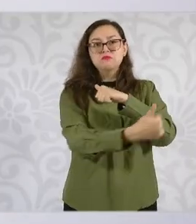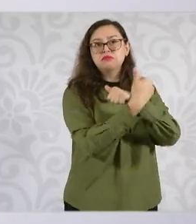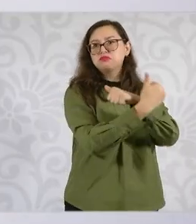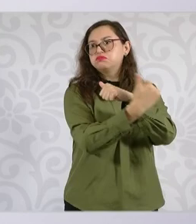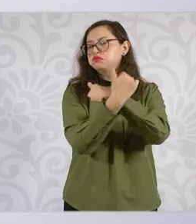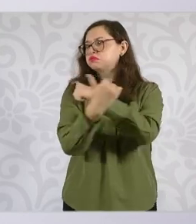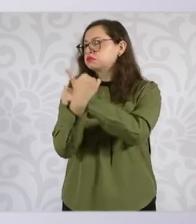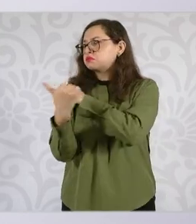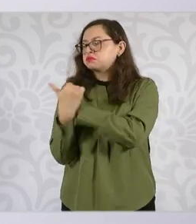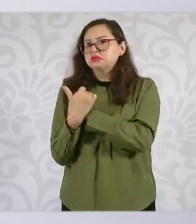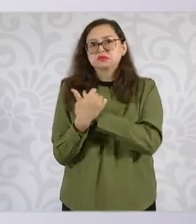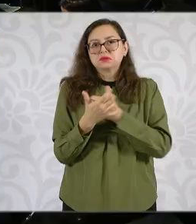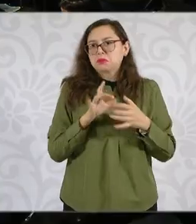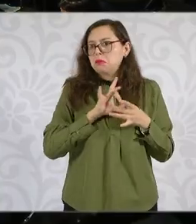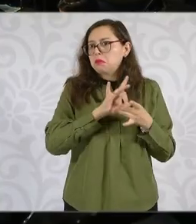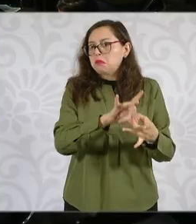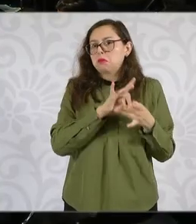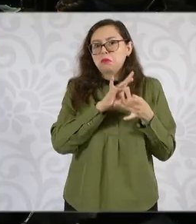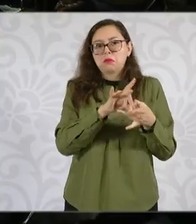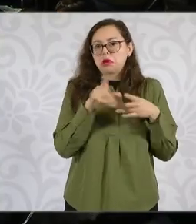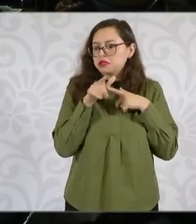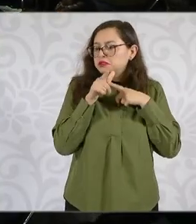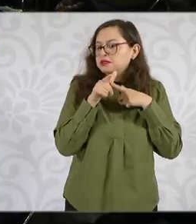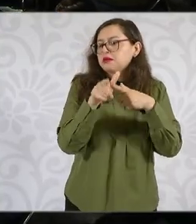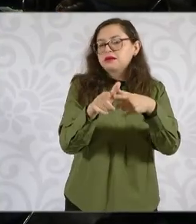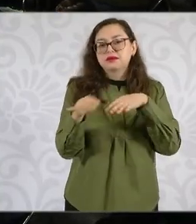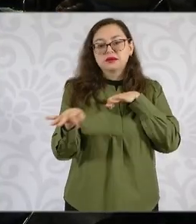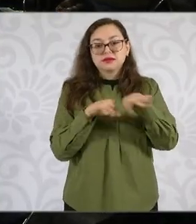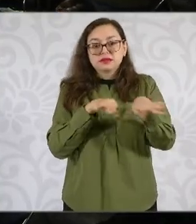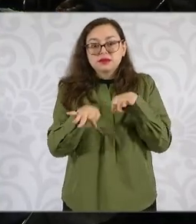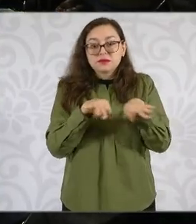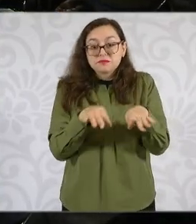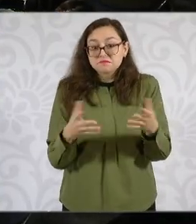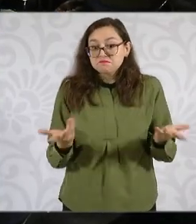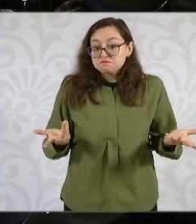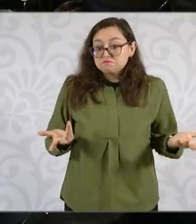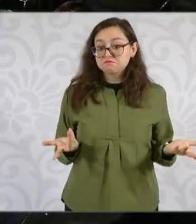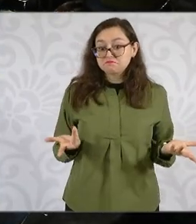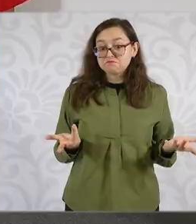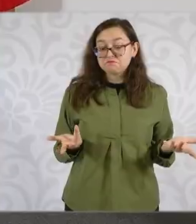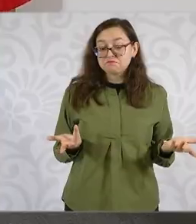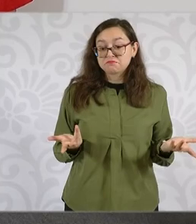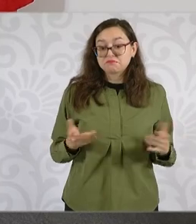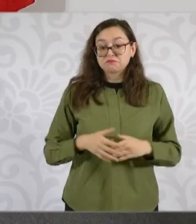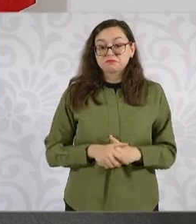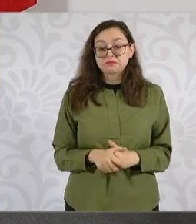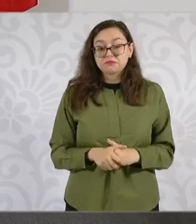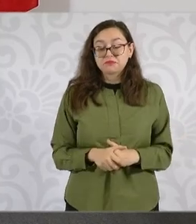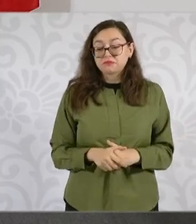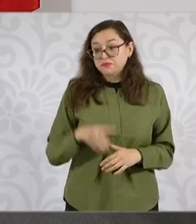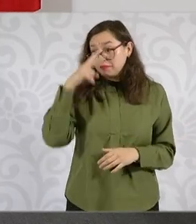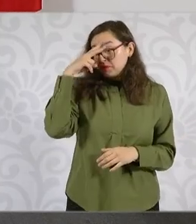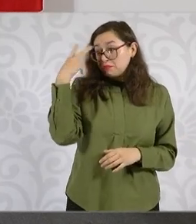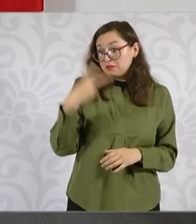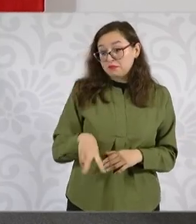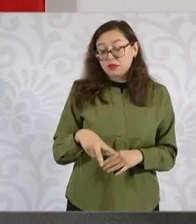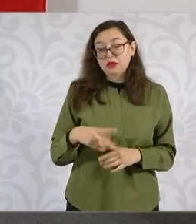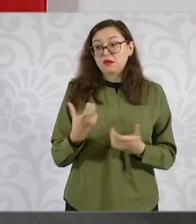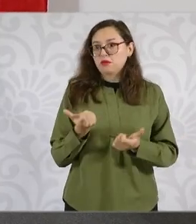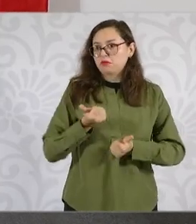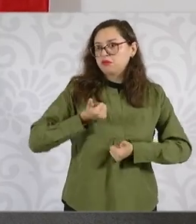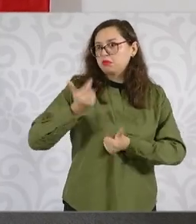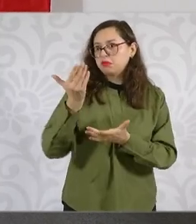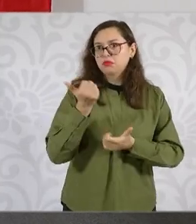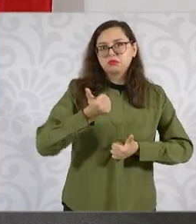seguir invirtiendo en nuestro país. México tuvo récord de exportación, ese es el principal socio comercial con Estados